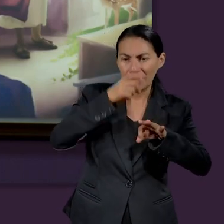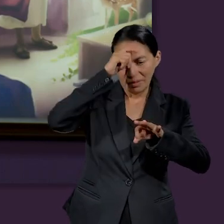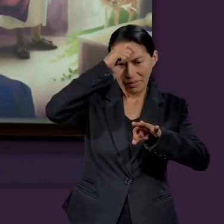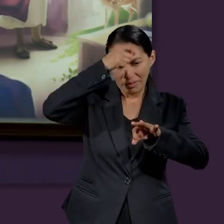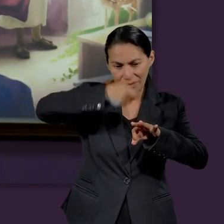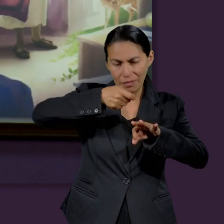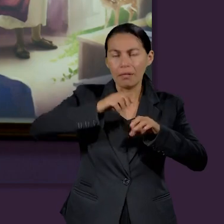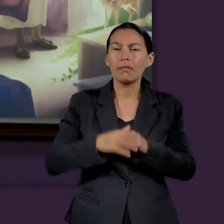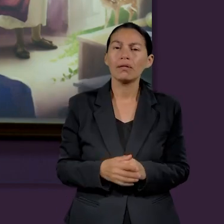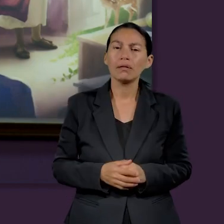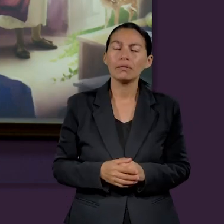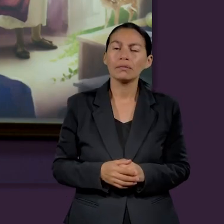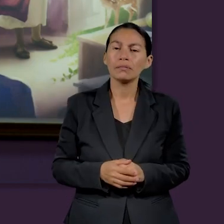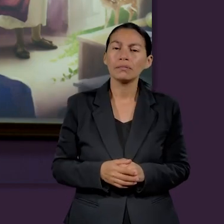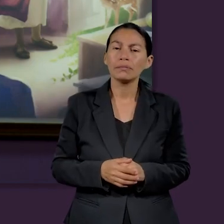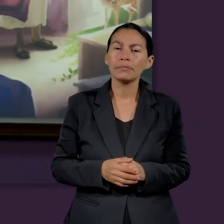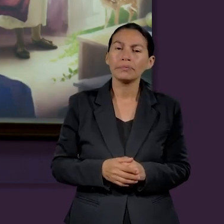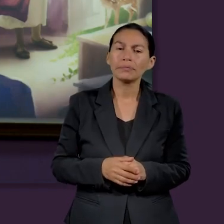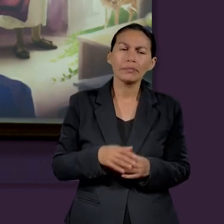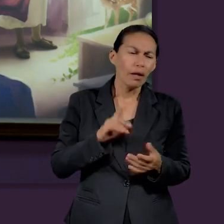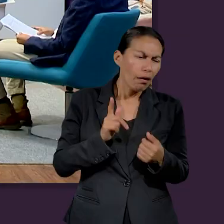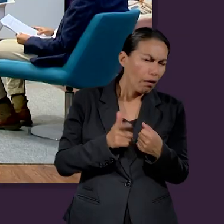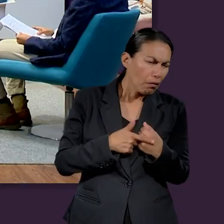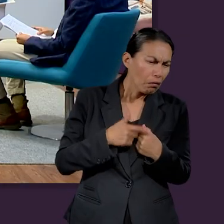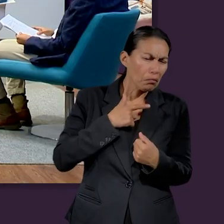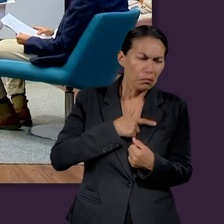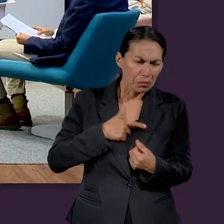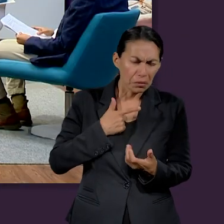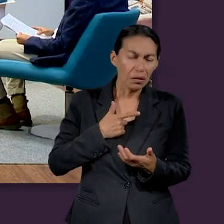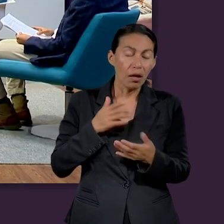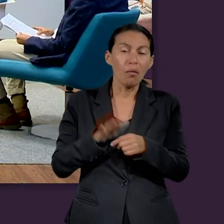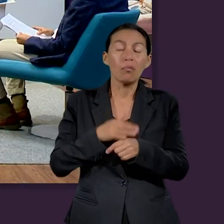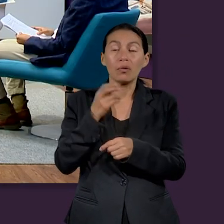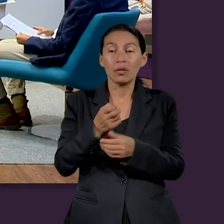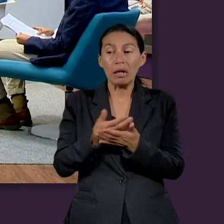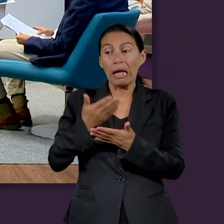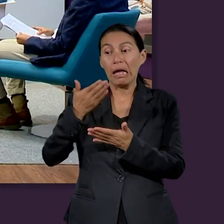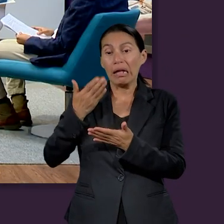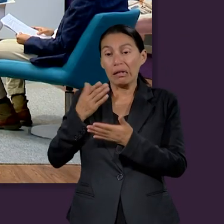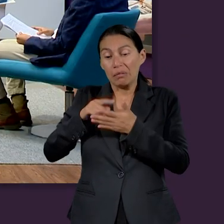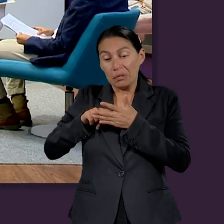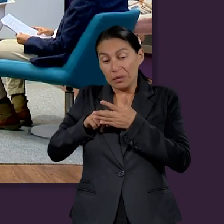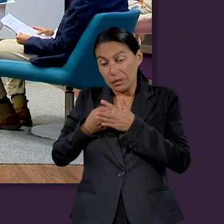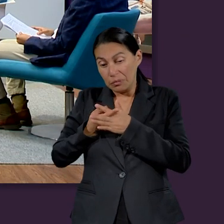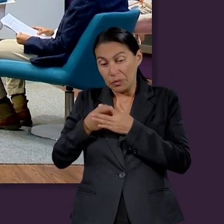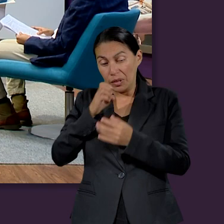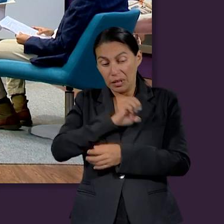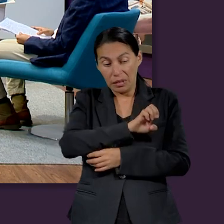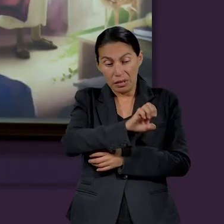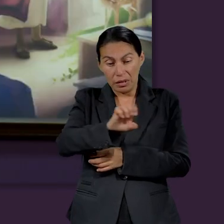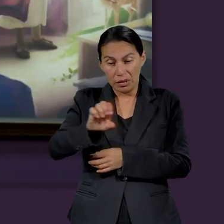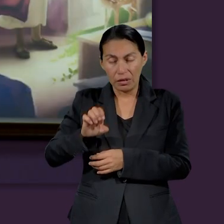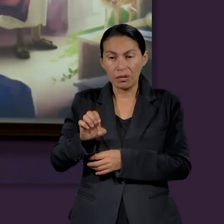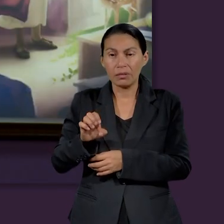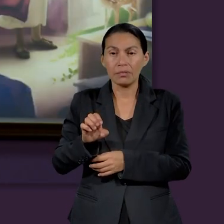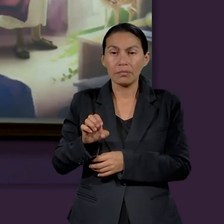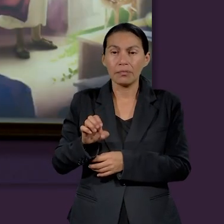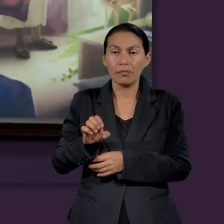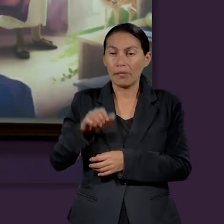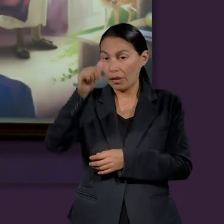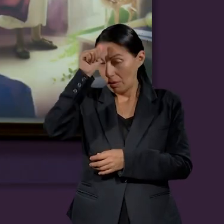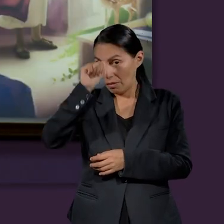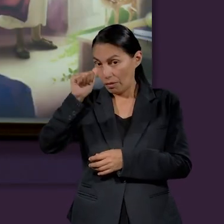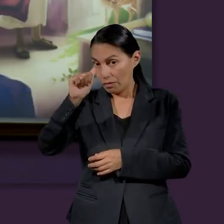Él lo estupuló como algo bueno, como algo alegre, lo que te gustara. Y por eso en el principio, en el Edén,